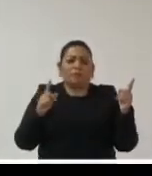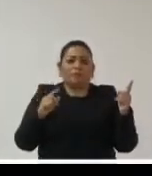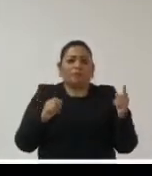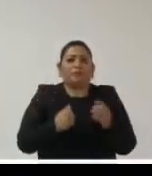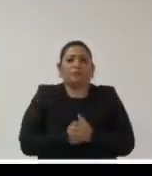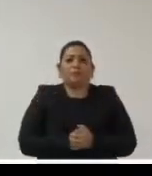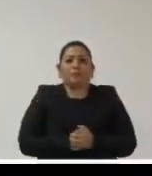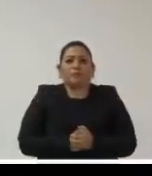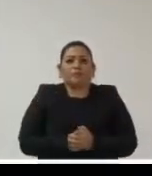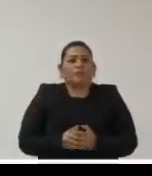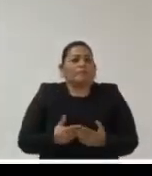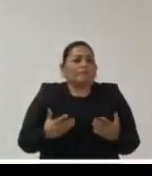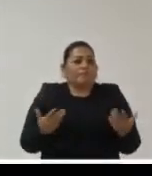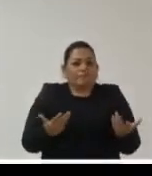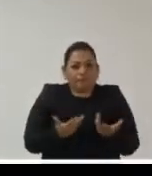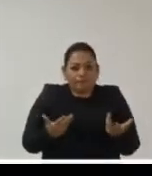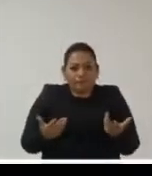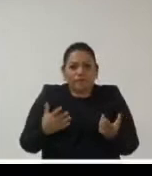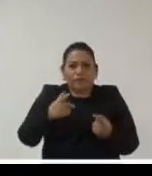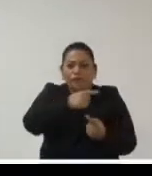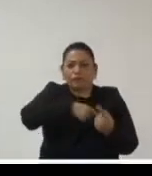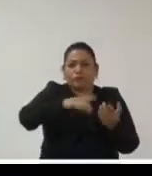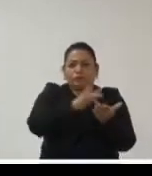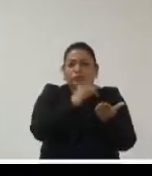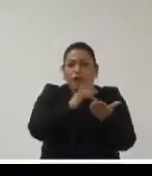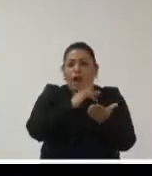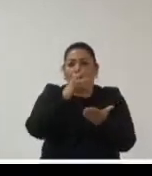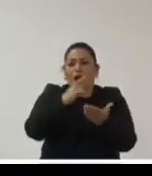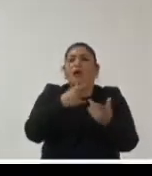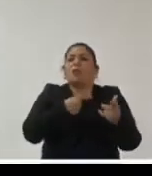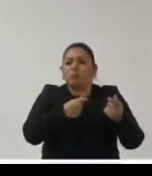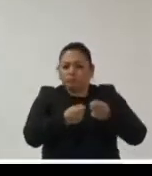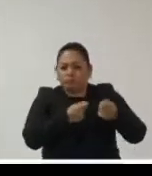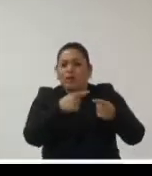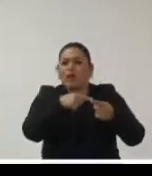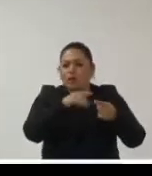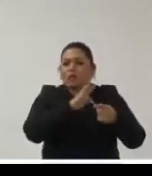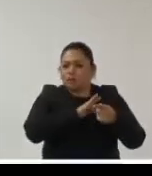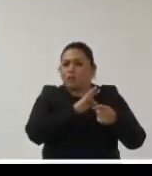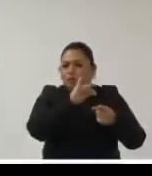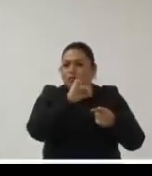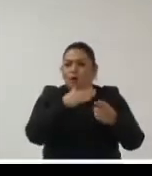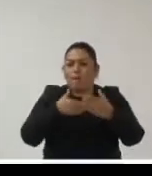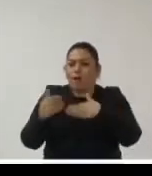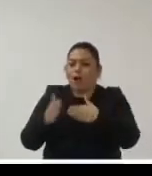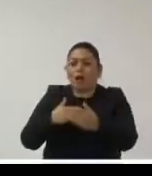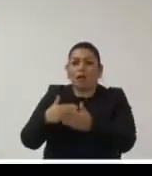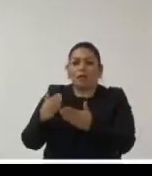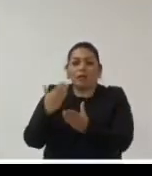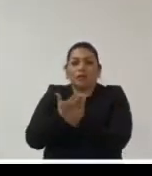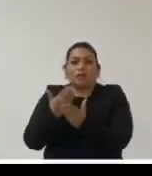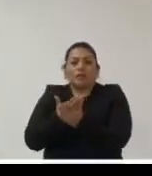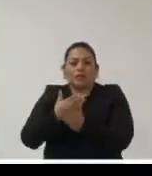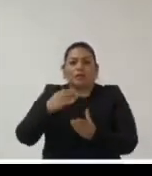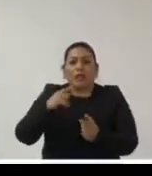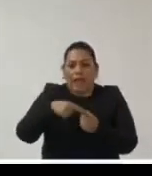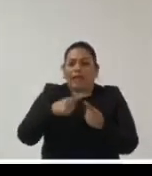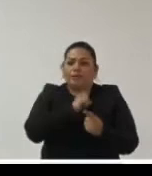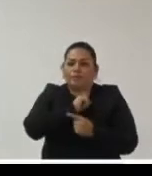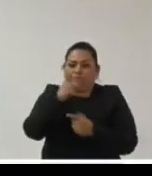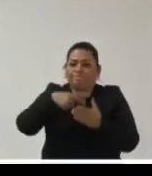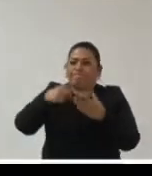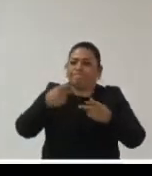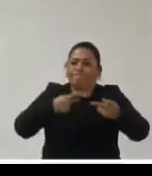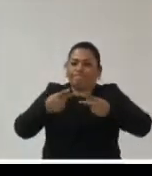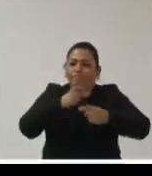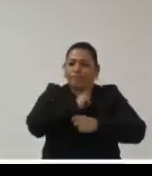se produzca en el entorno digital puede ser gestionado a través de un modelo archivístico los archivistas estamos calificados y